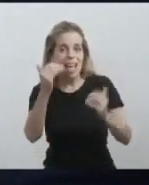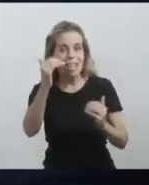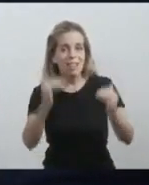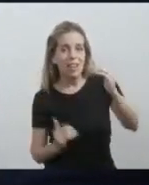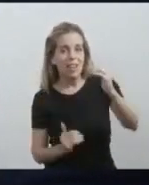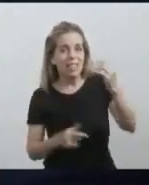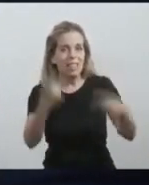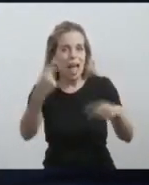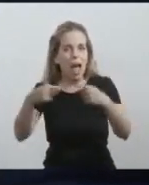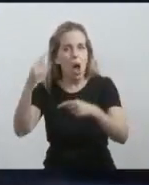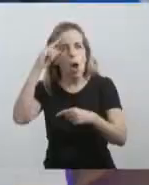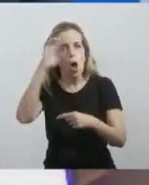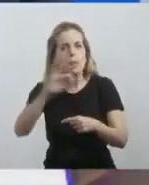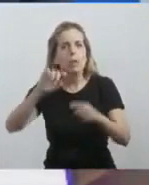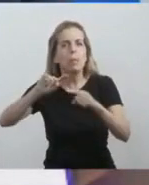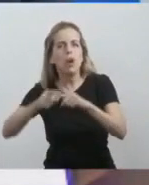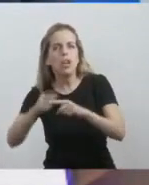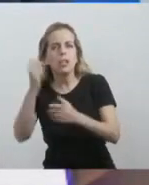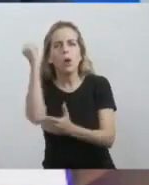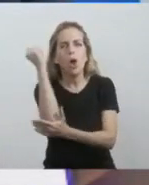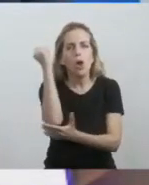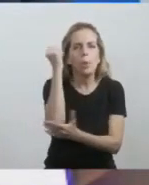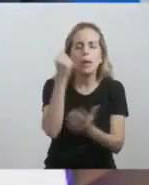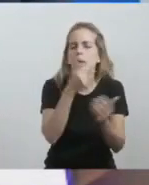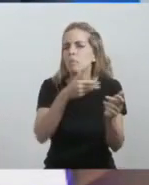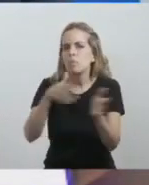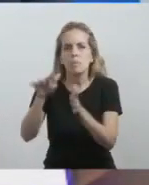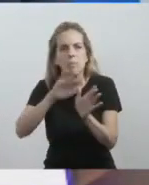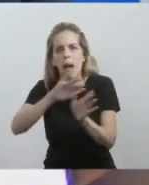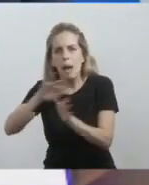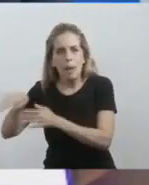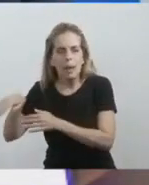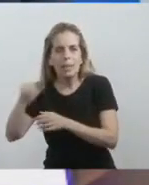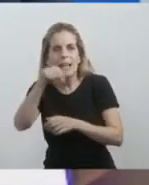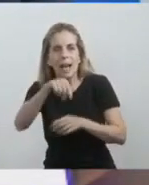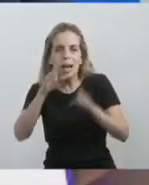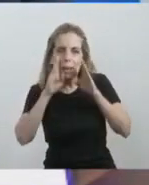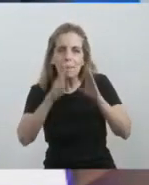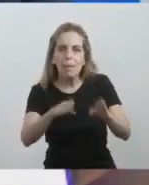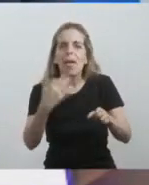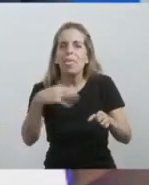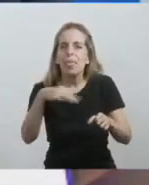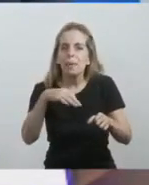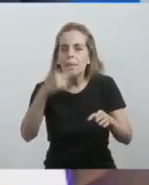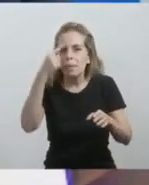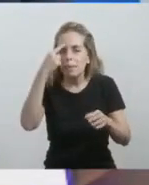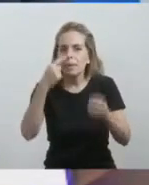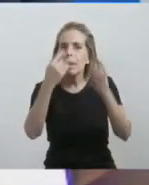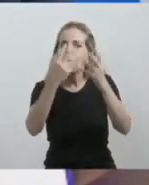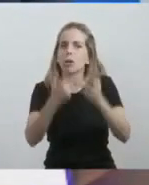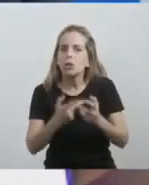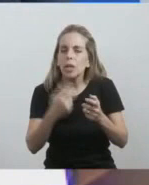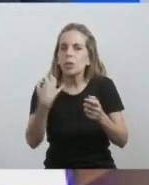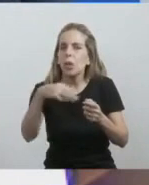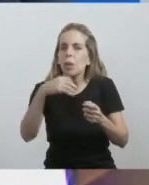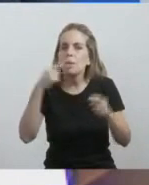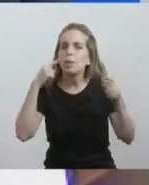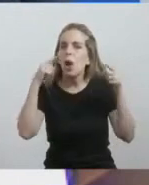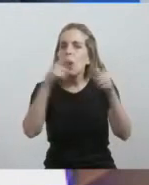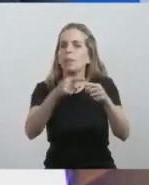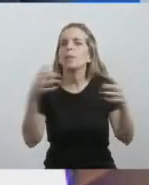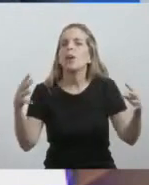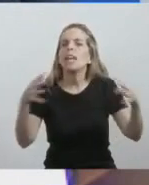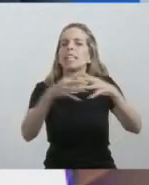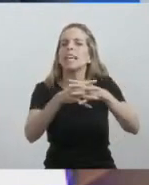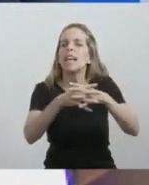naturaleza política o económica no tienen que afectar la marcha del proyecto de integración, desde que